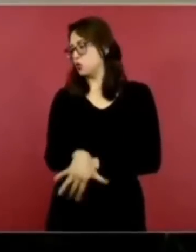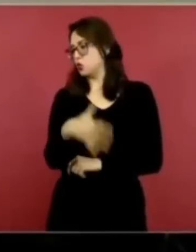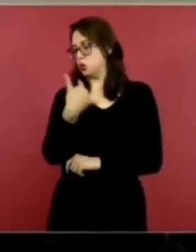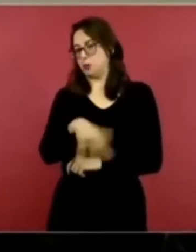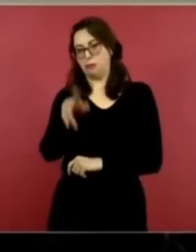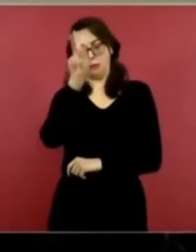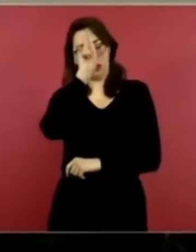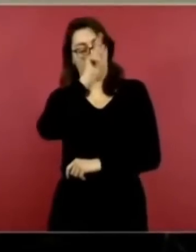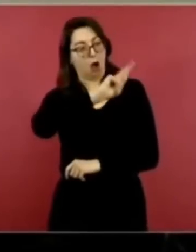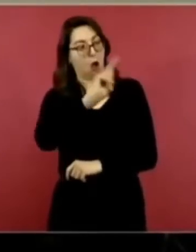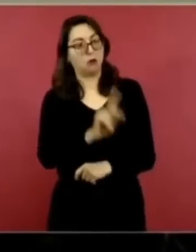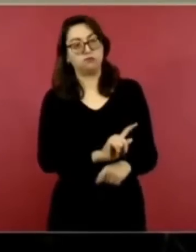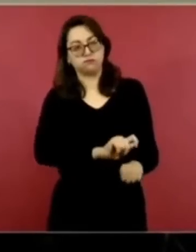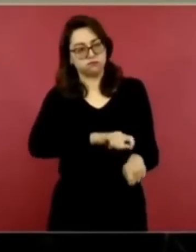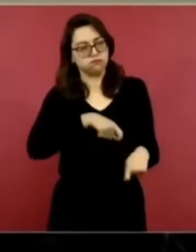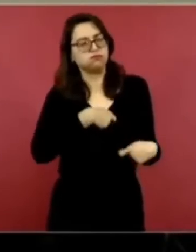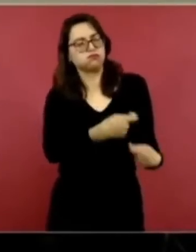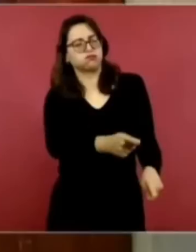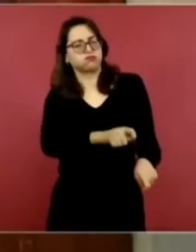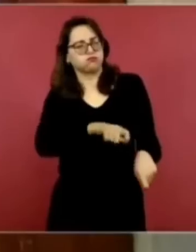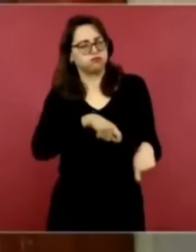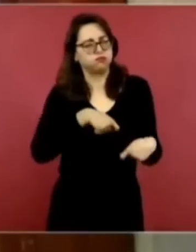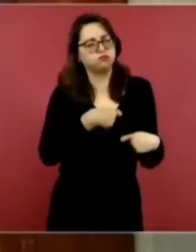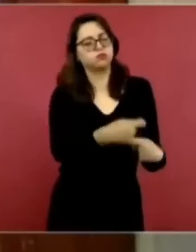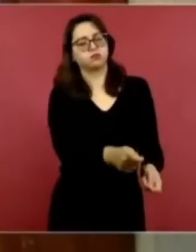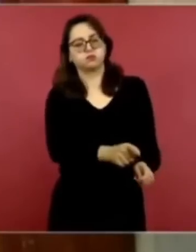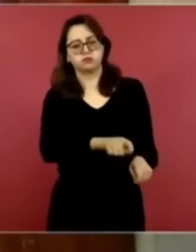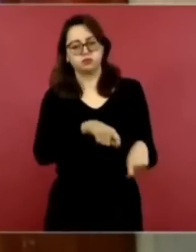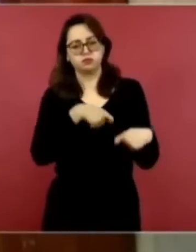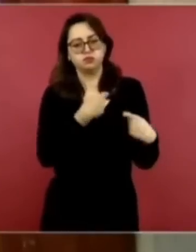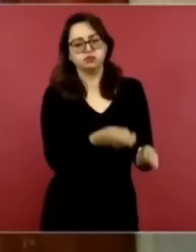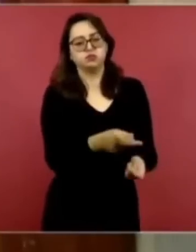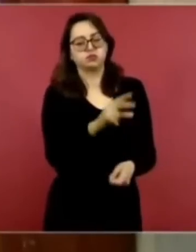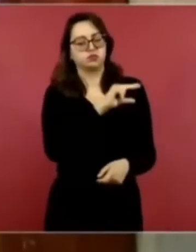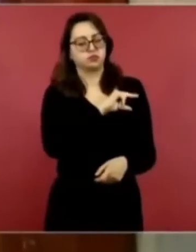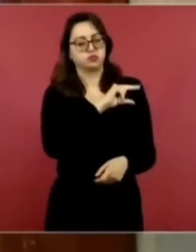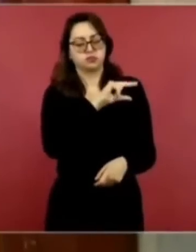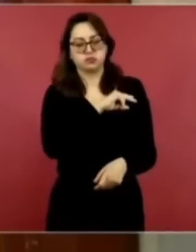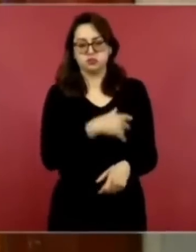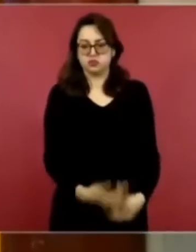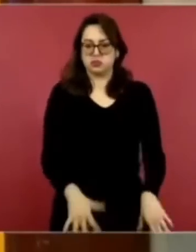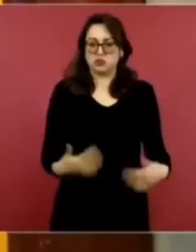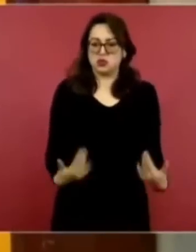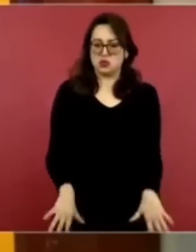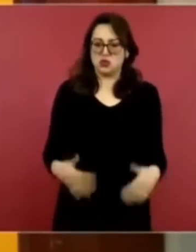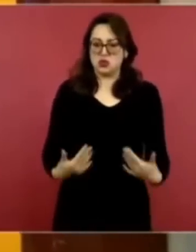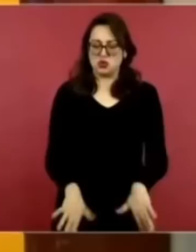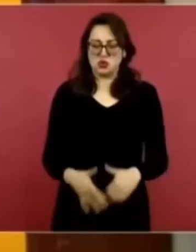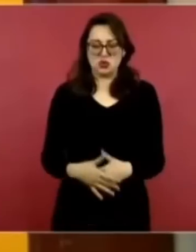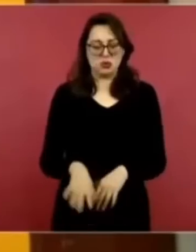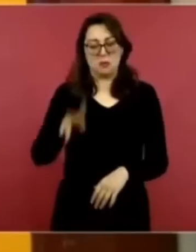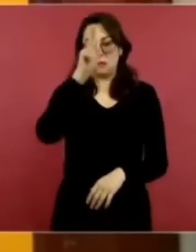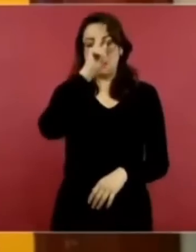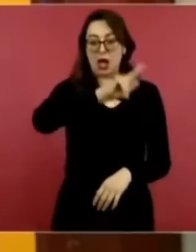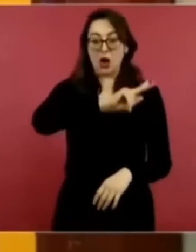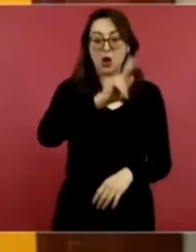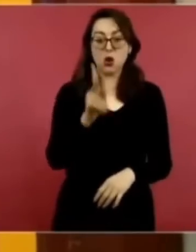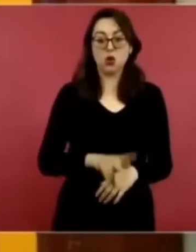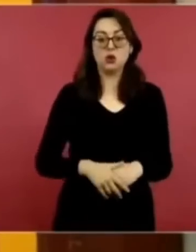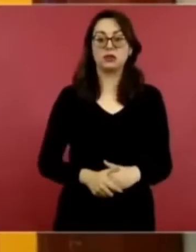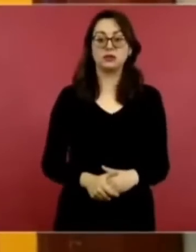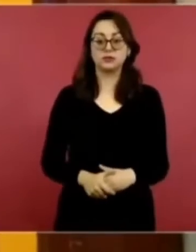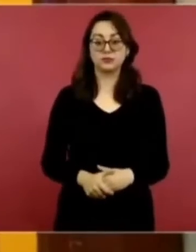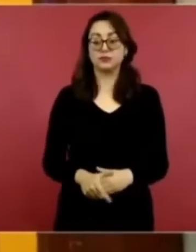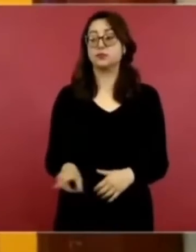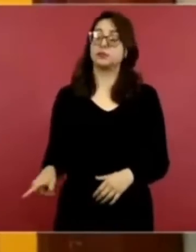se despojó a los pueblos originarios de